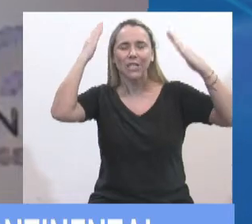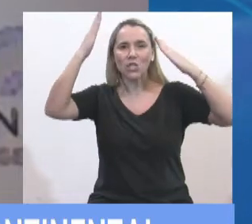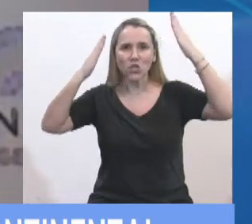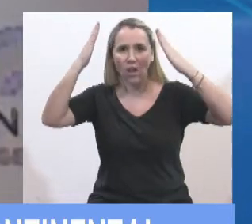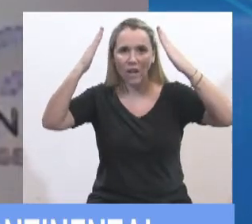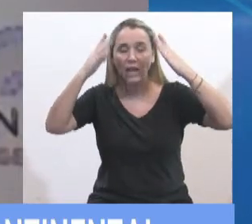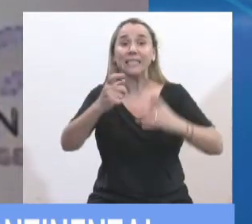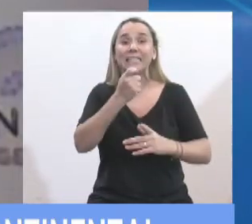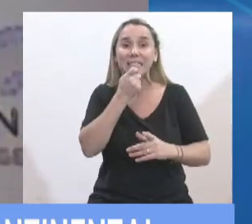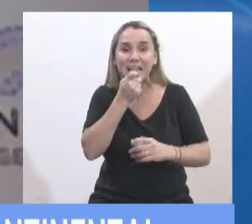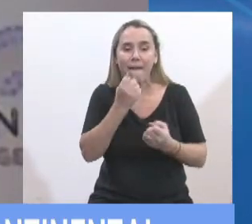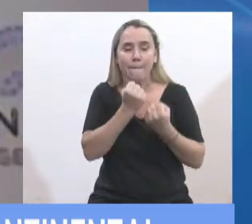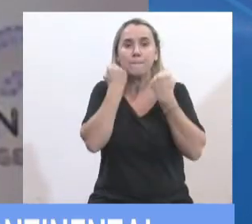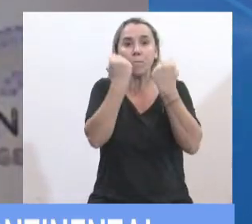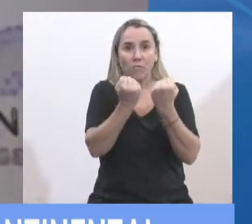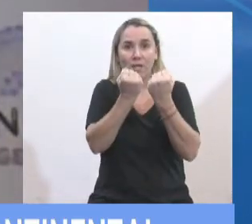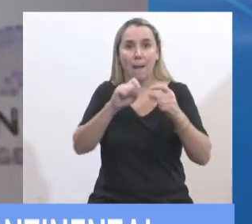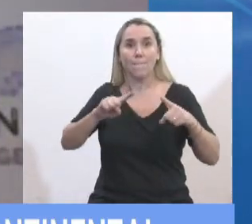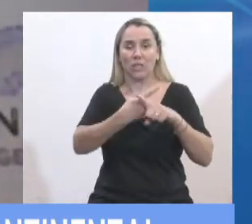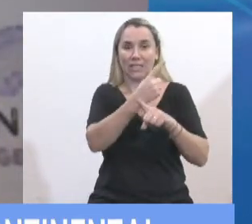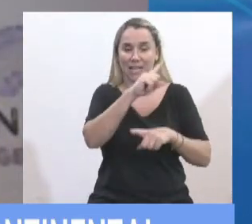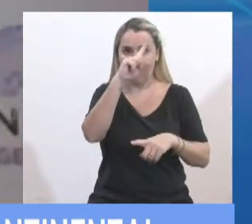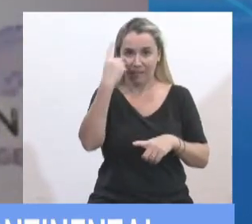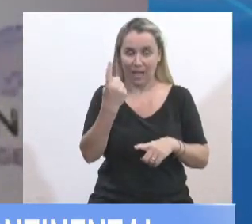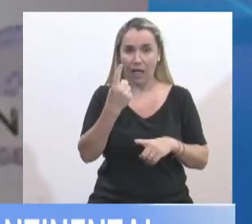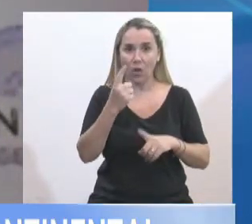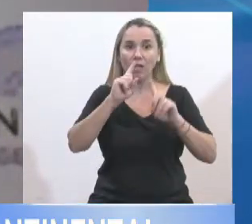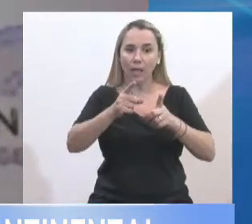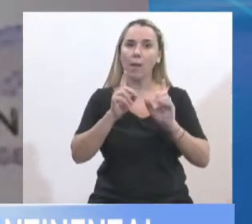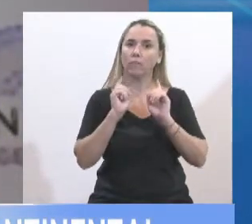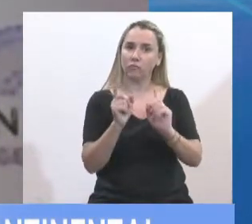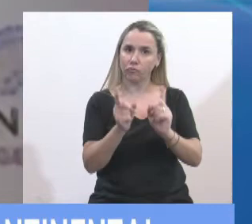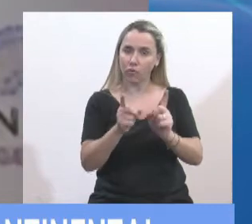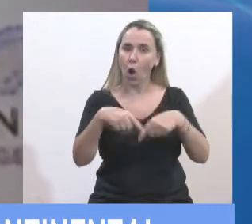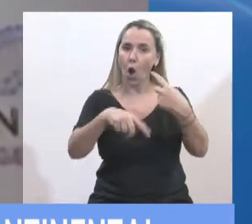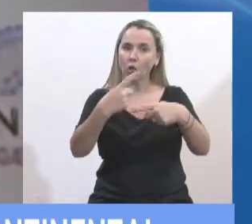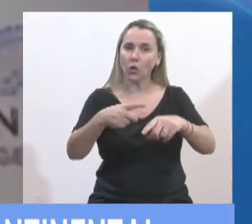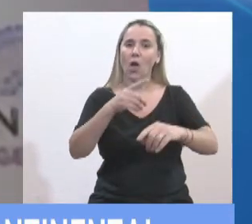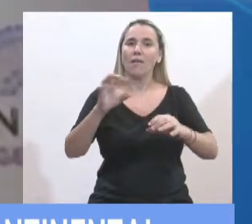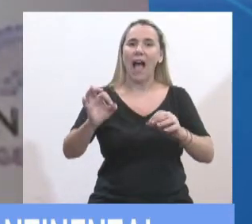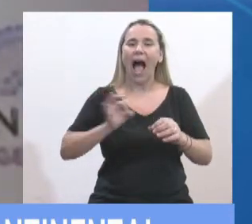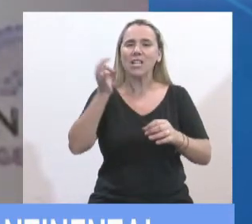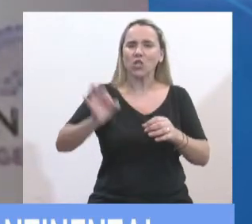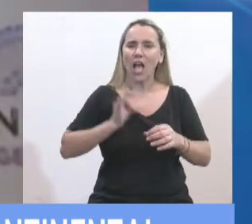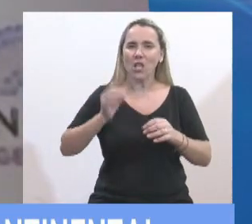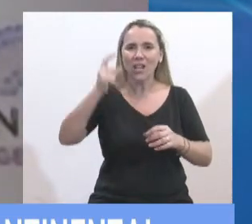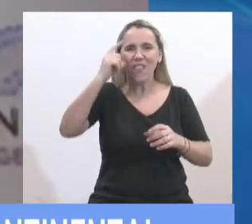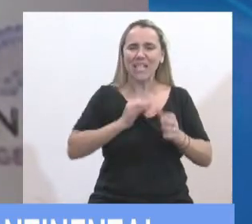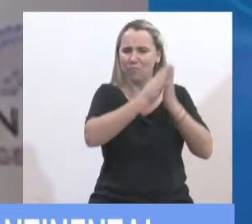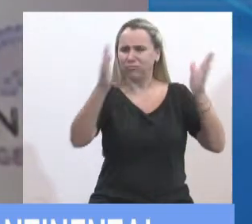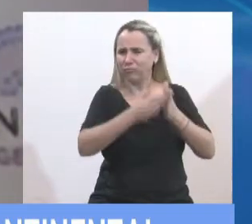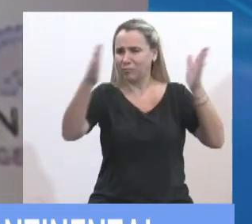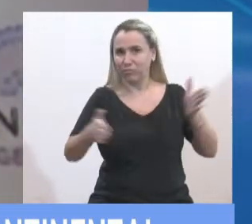fortalecemos las políticas de Estado y las mismas se sostienen como esta a lo largo de décadas. Esta